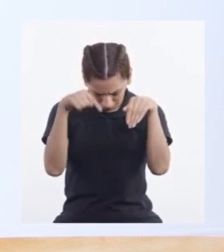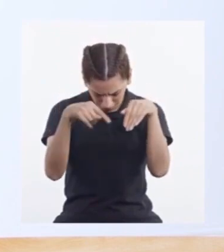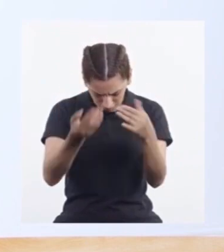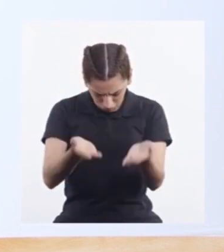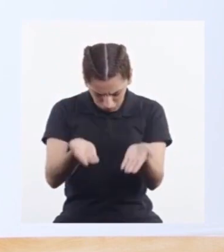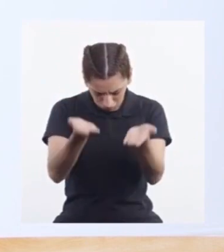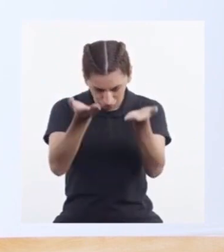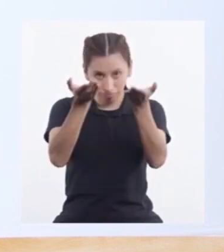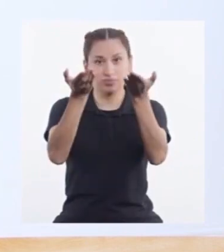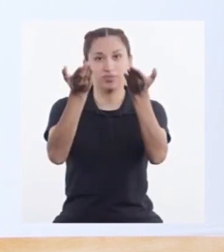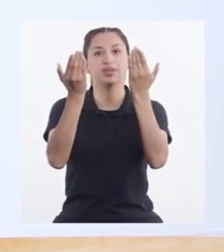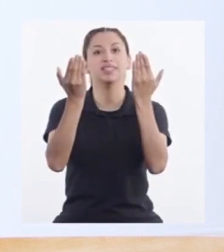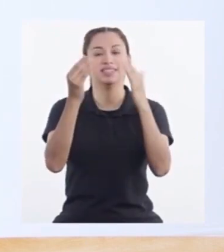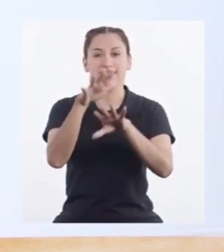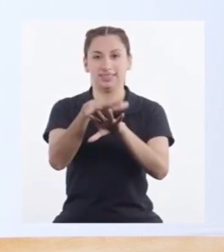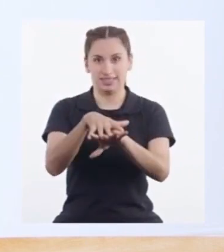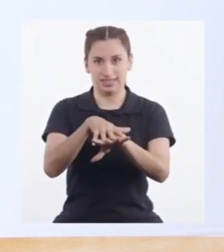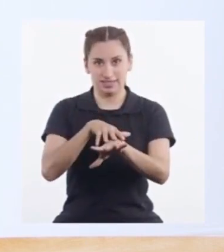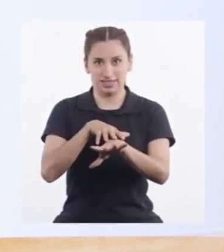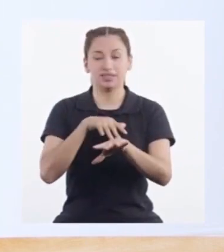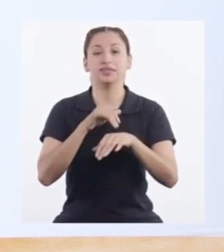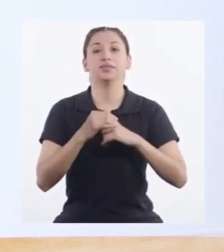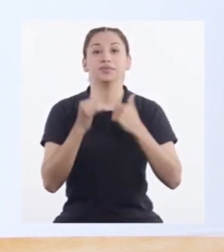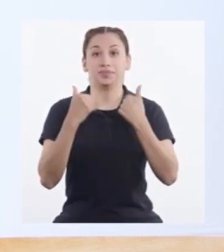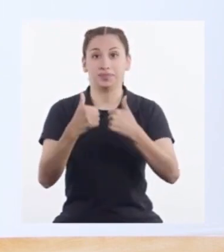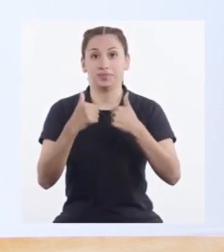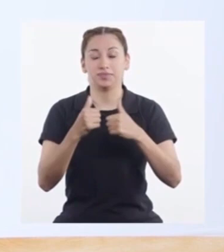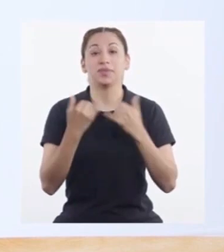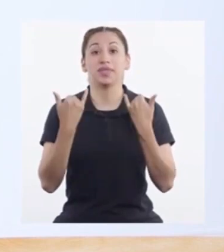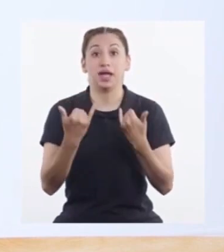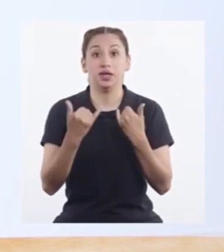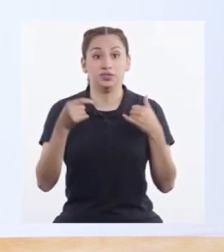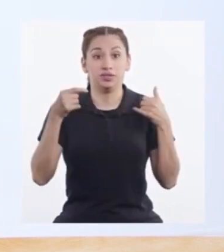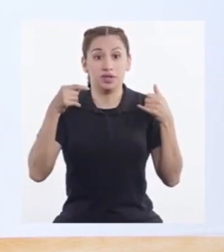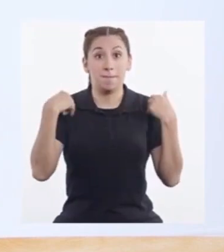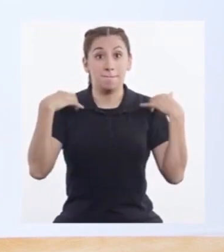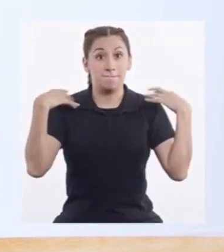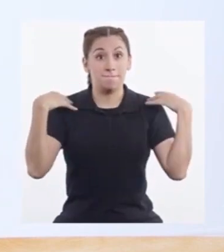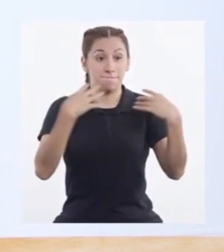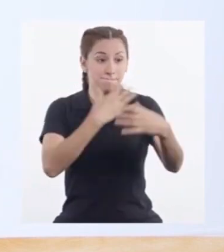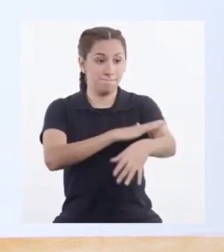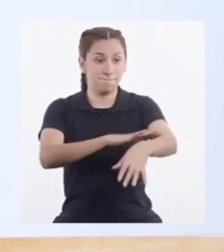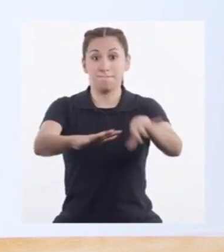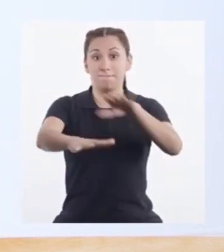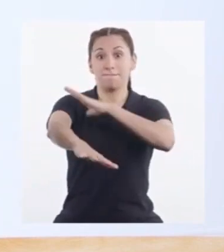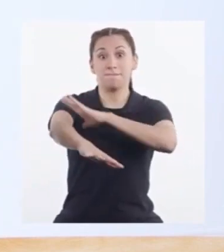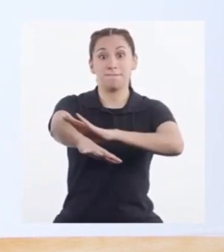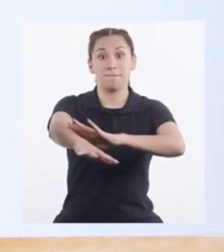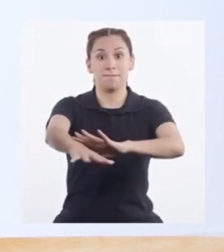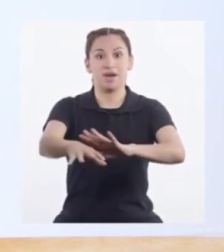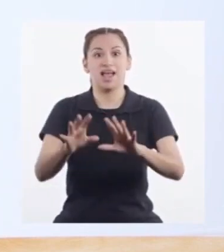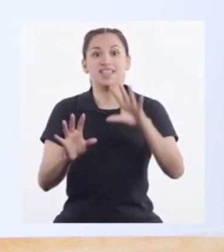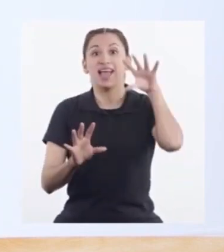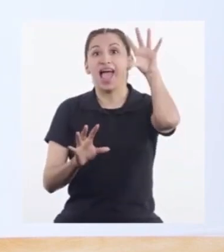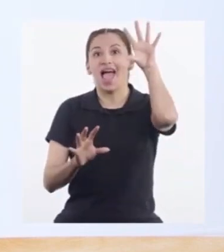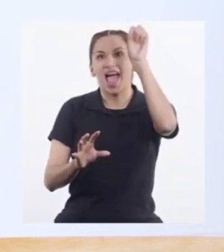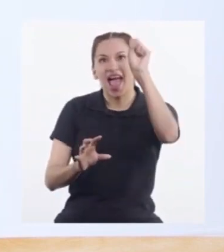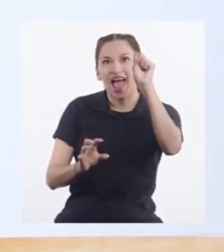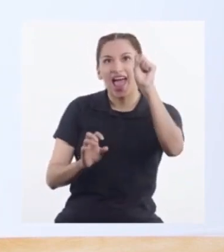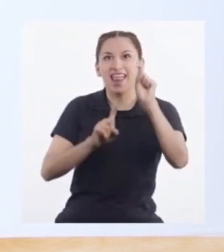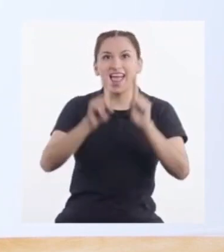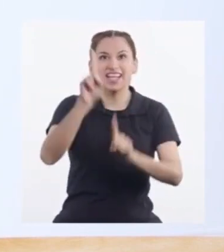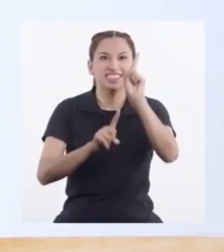Y subo despacio Eso es Ahora estiramos los brazos como si quisiéramos alcanzar las